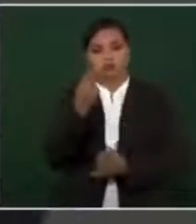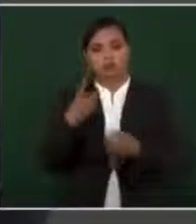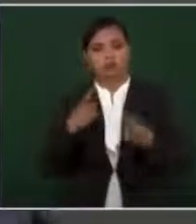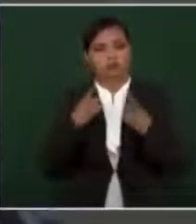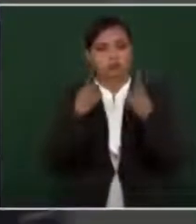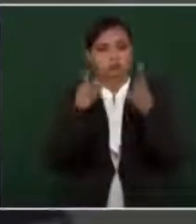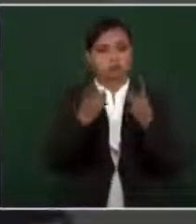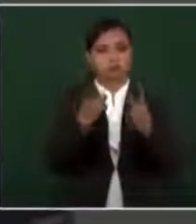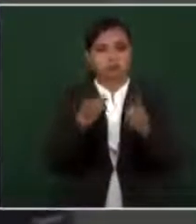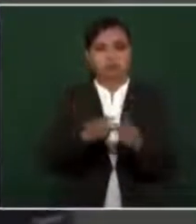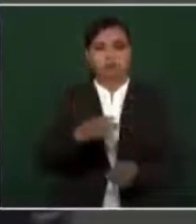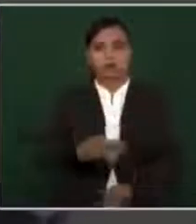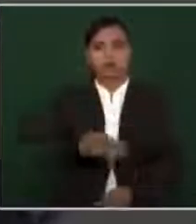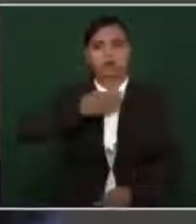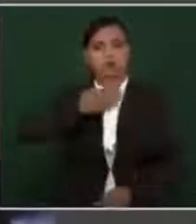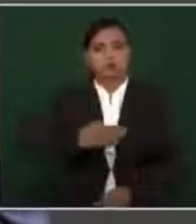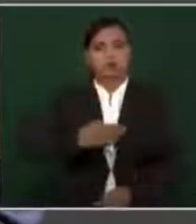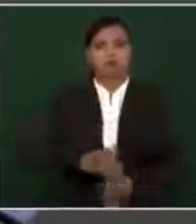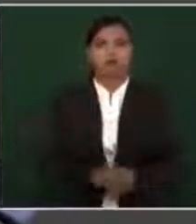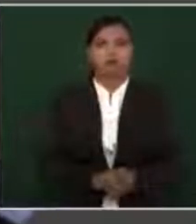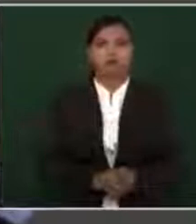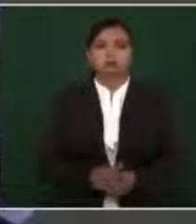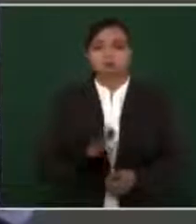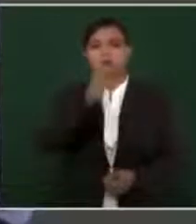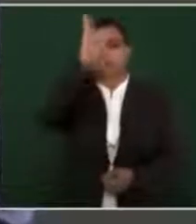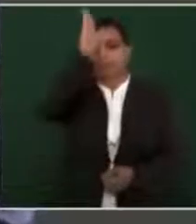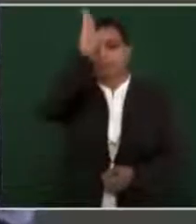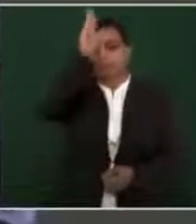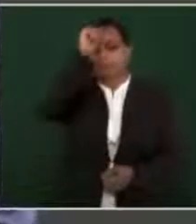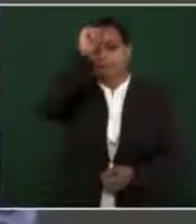que sean acuerdos